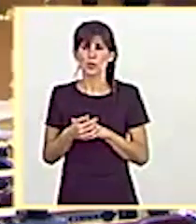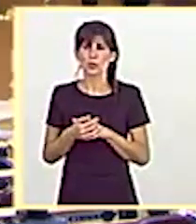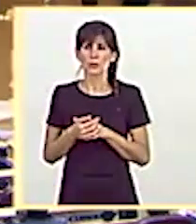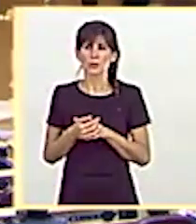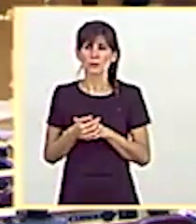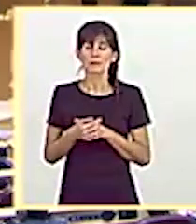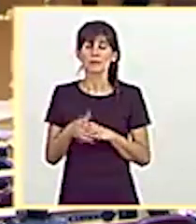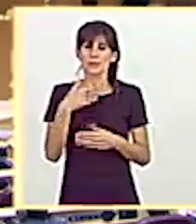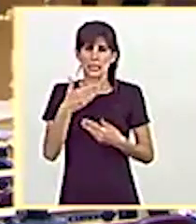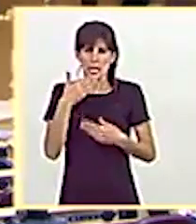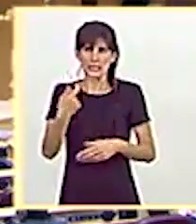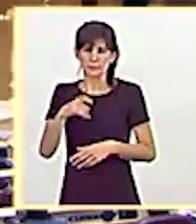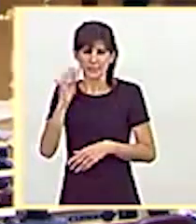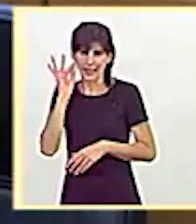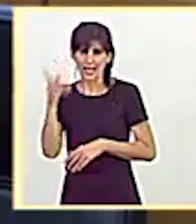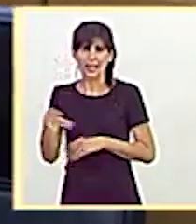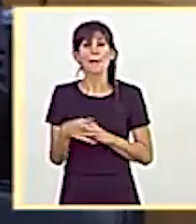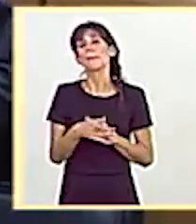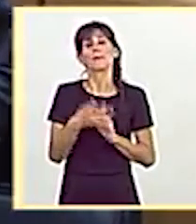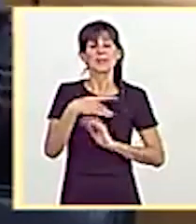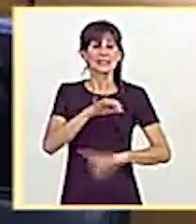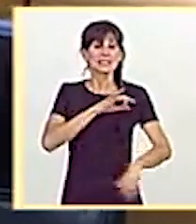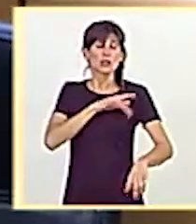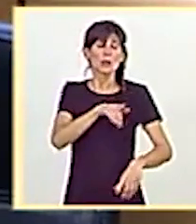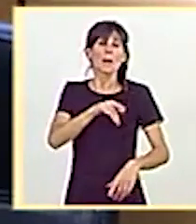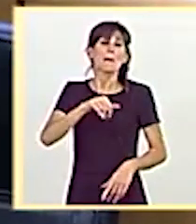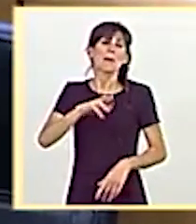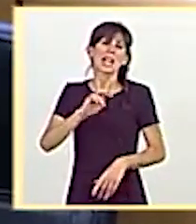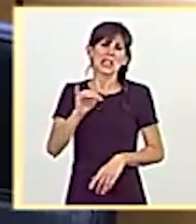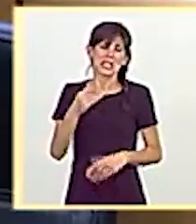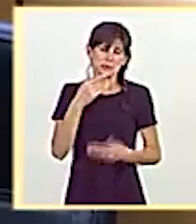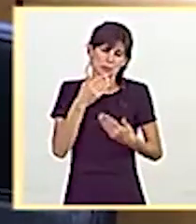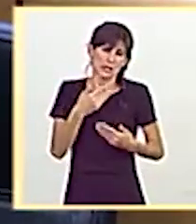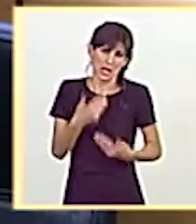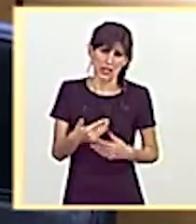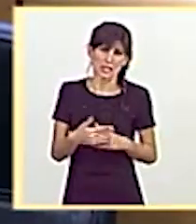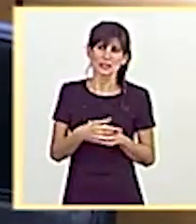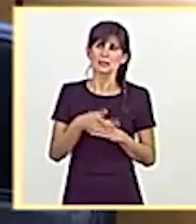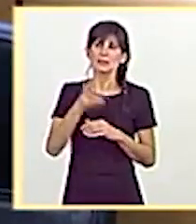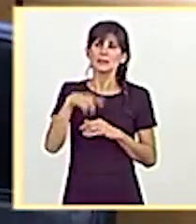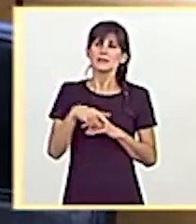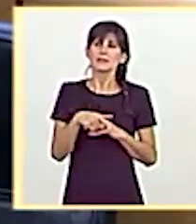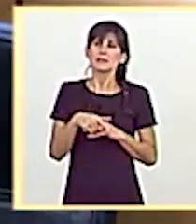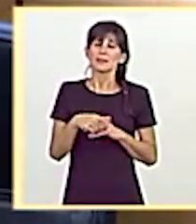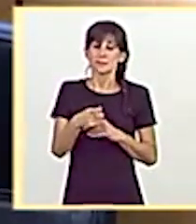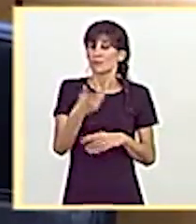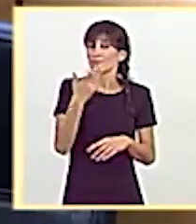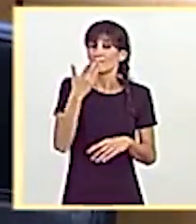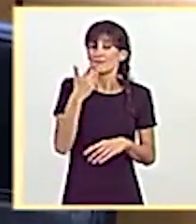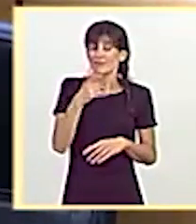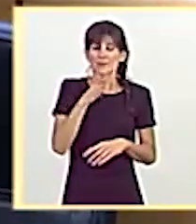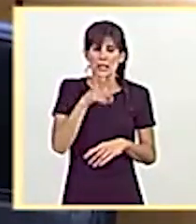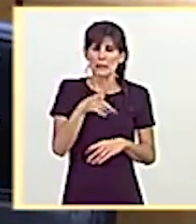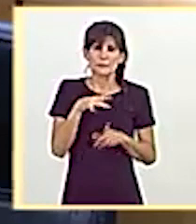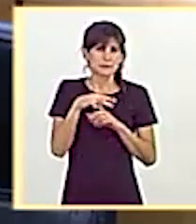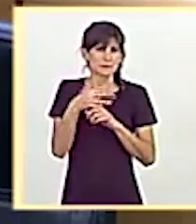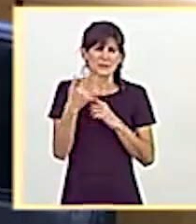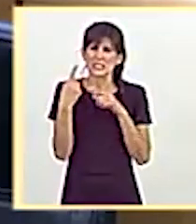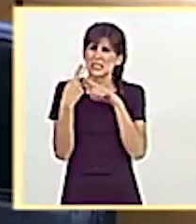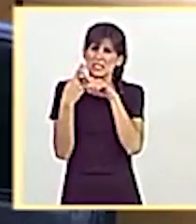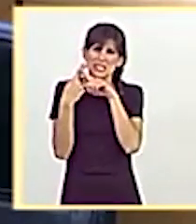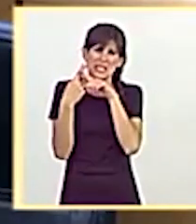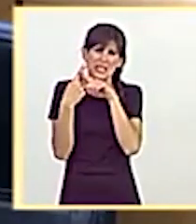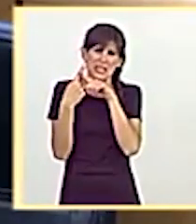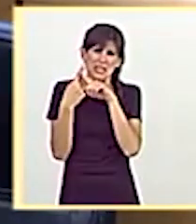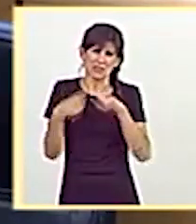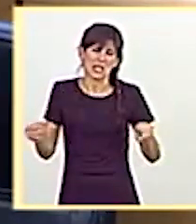Gracias, presidenta. Señor Martí, muchas gracias también. Como conocí, estamos en un escenario muy distinto cuando se